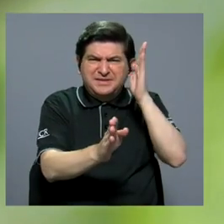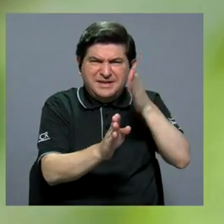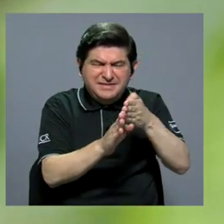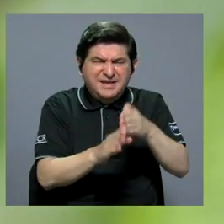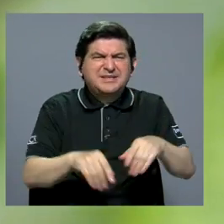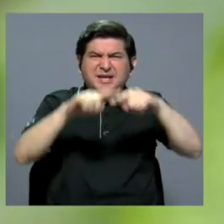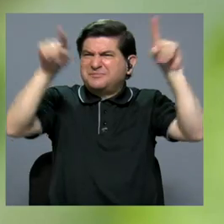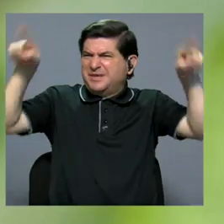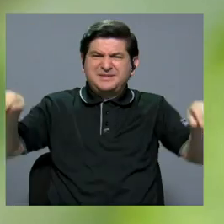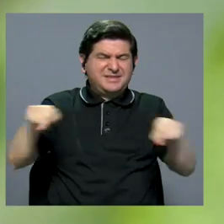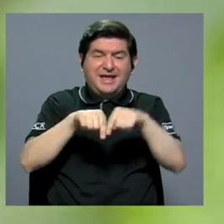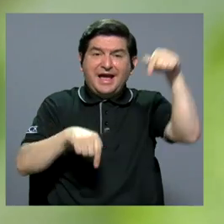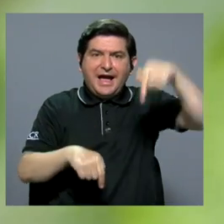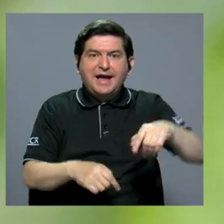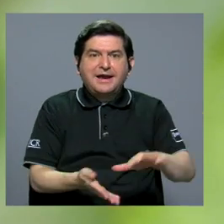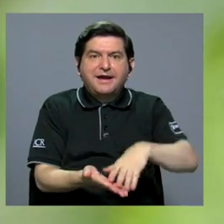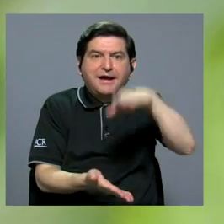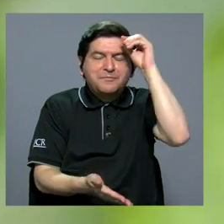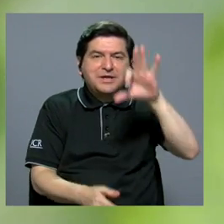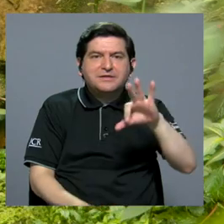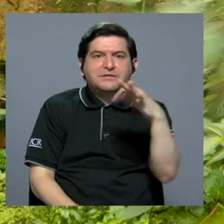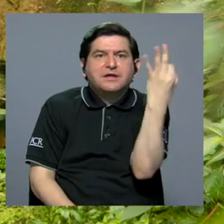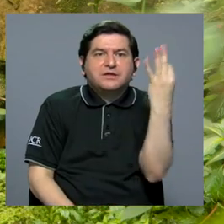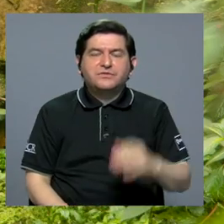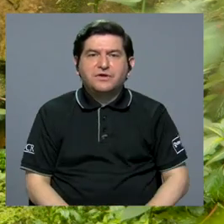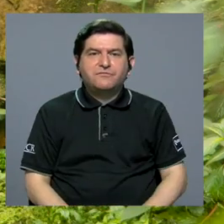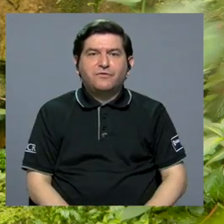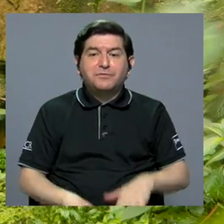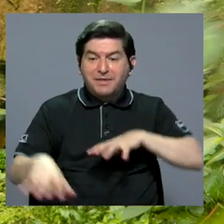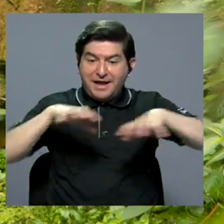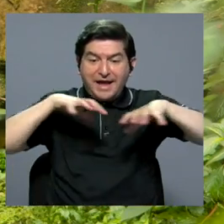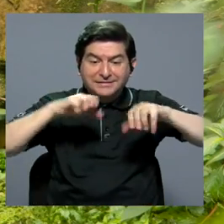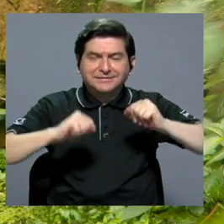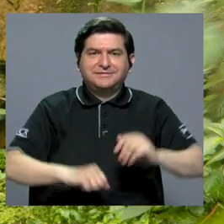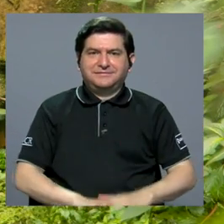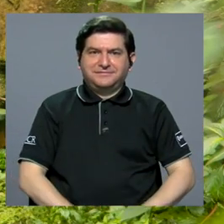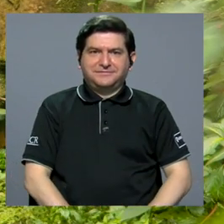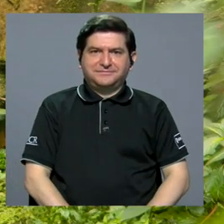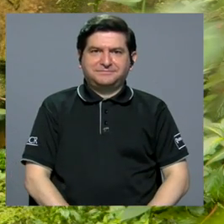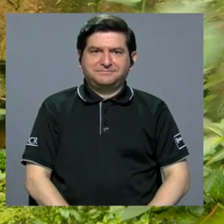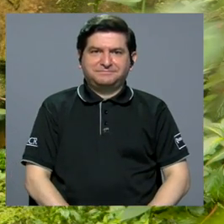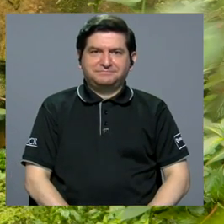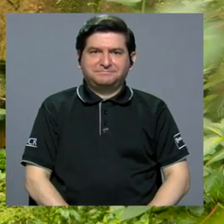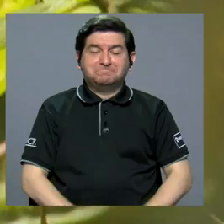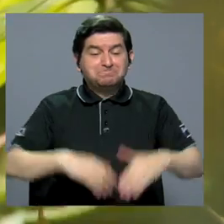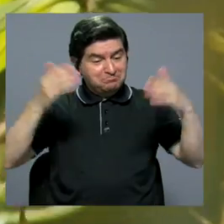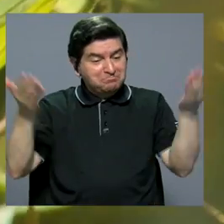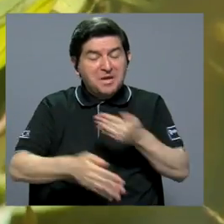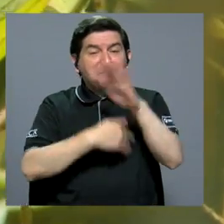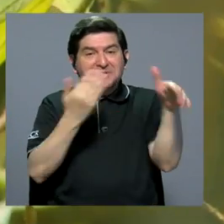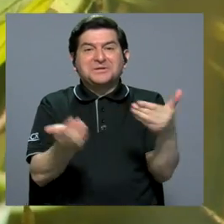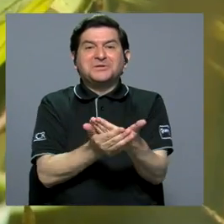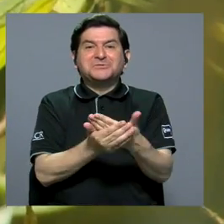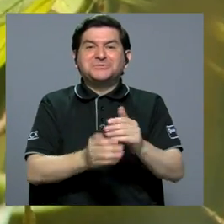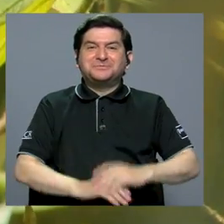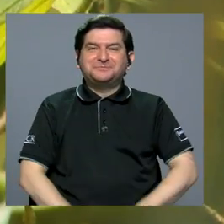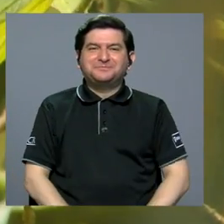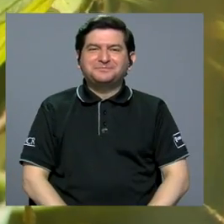de la pizarra, sino que aquí se aprende de una manera totalmente activa. Entonces, pues bienvenidos todos.